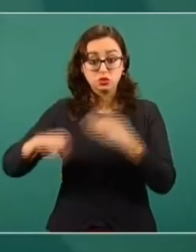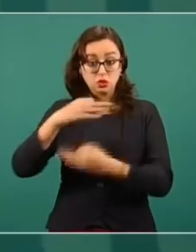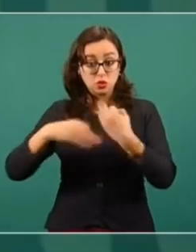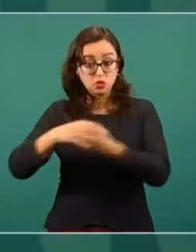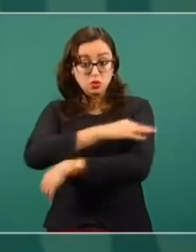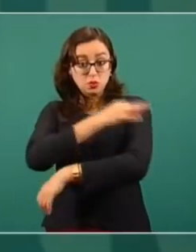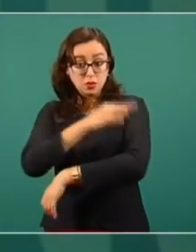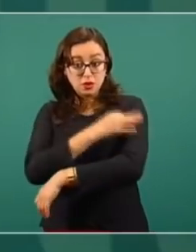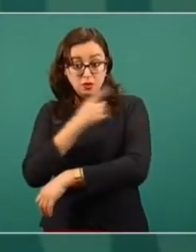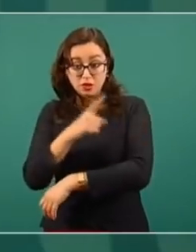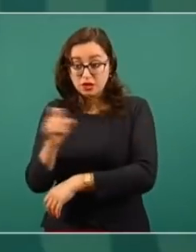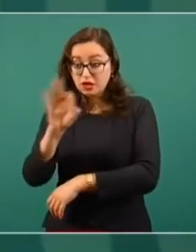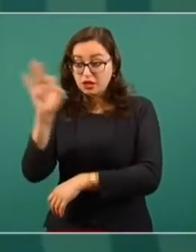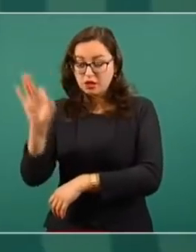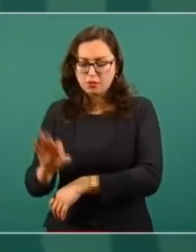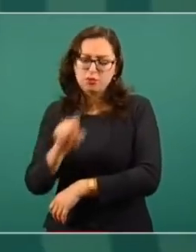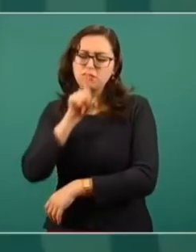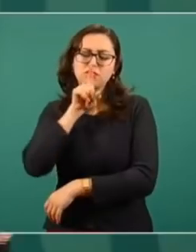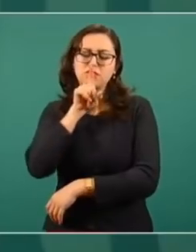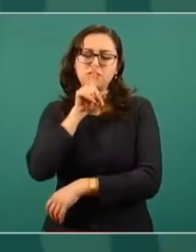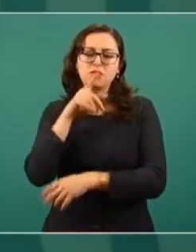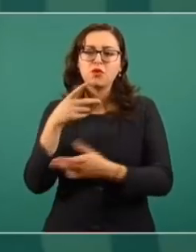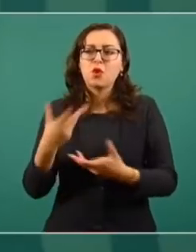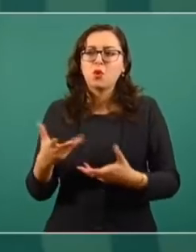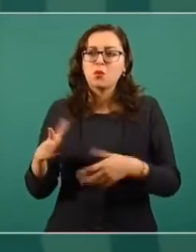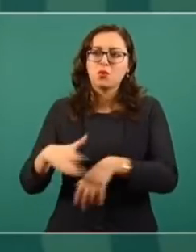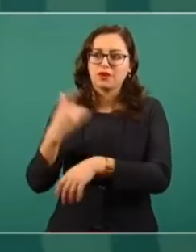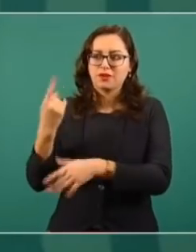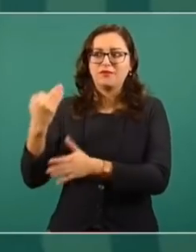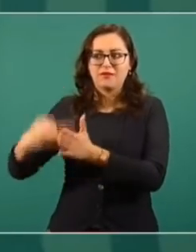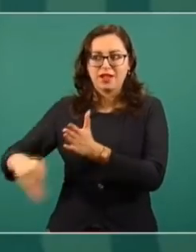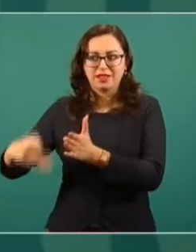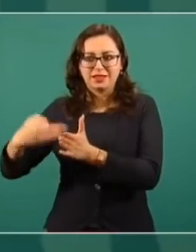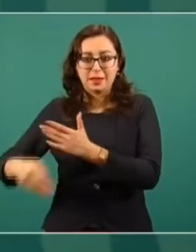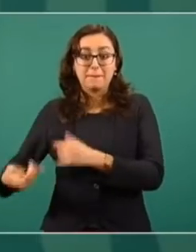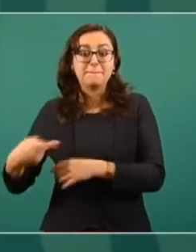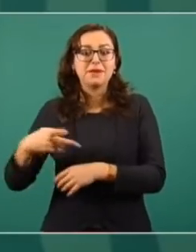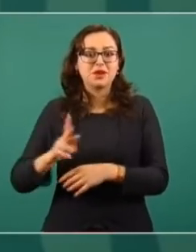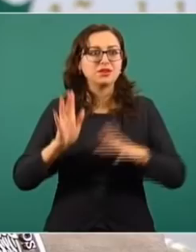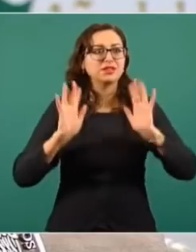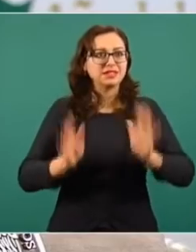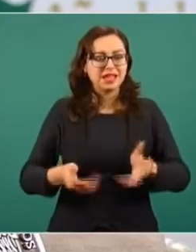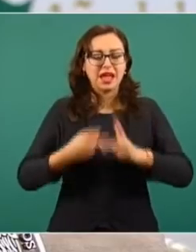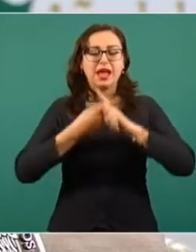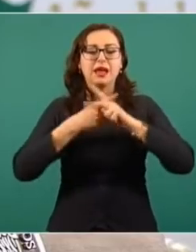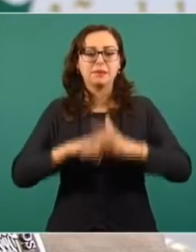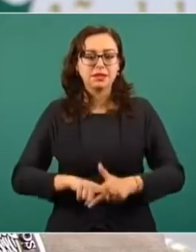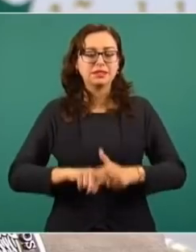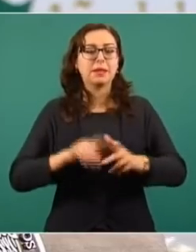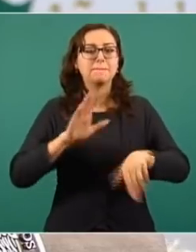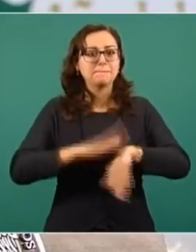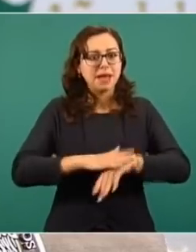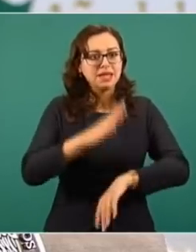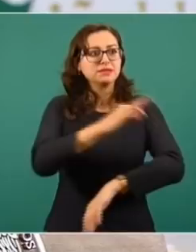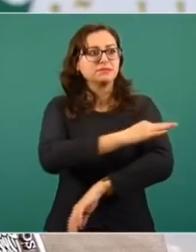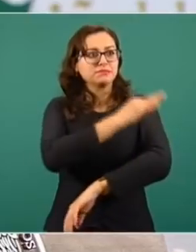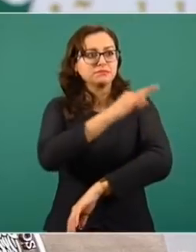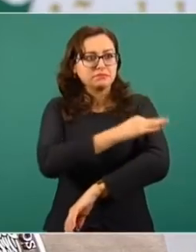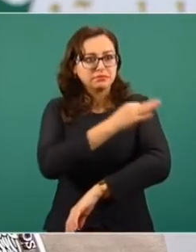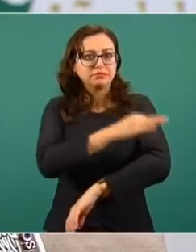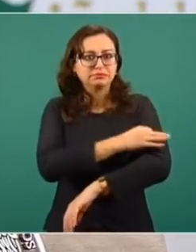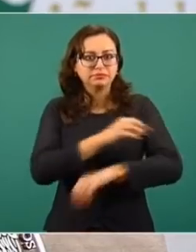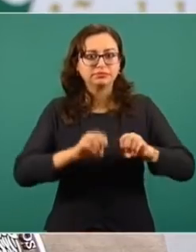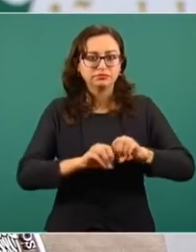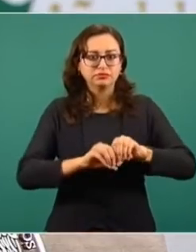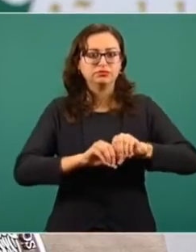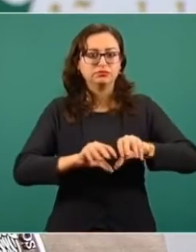pero esta nueva esperanza es para atender un mayor número de población y decirles que conforme vayan llegando